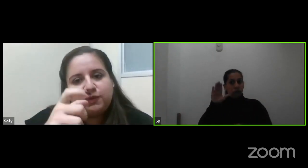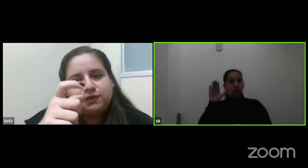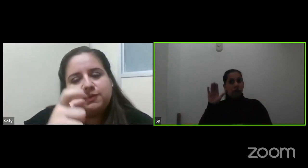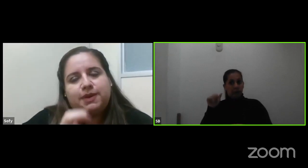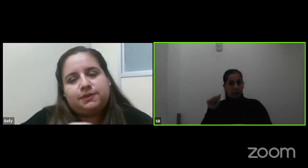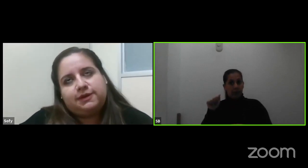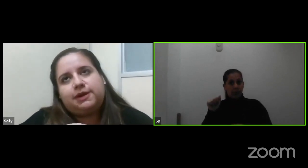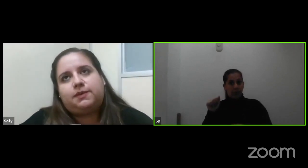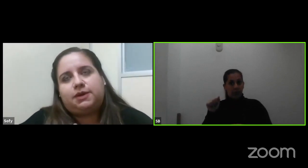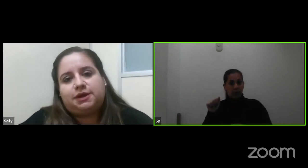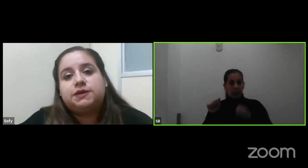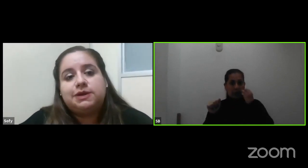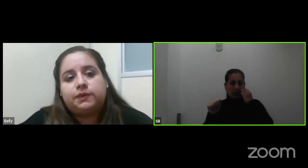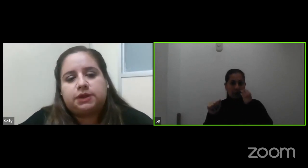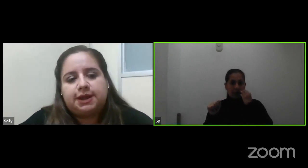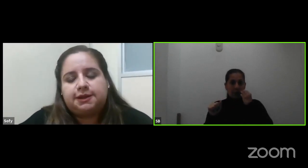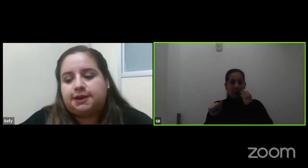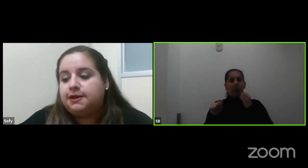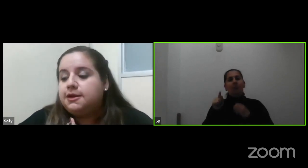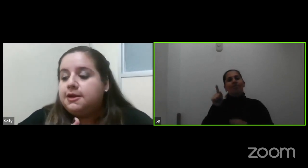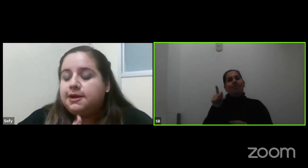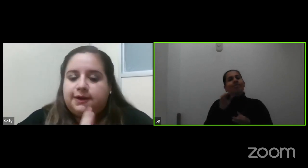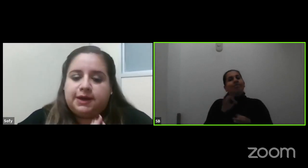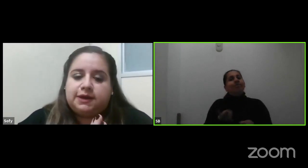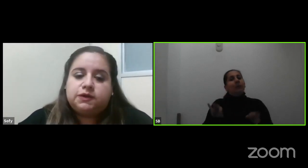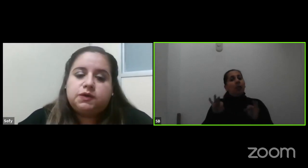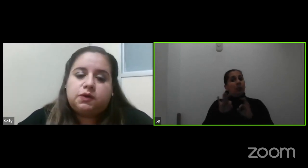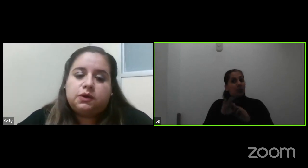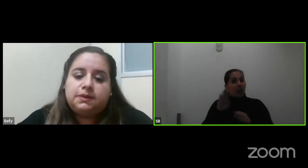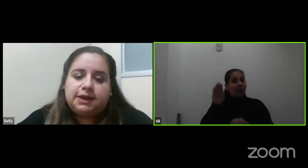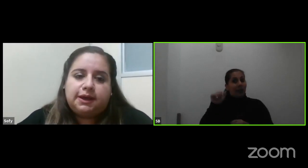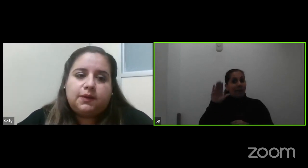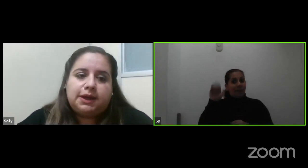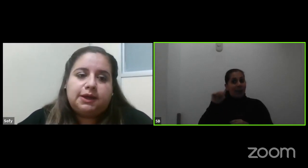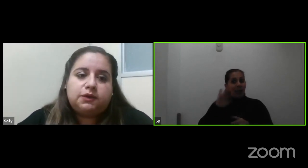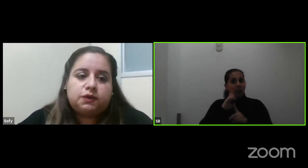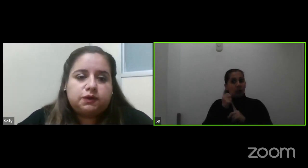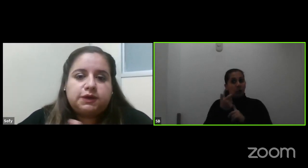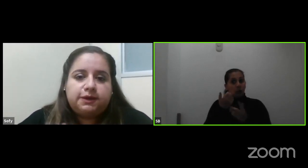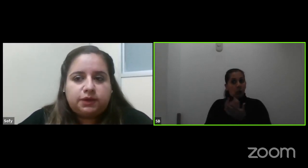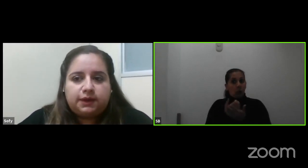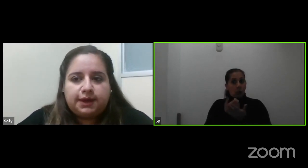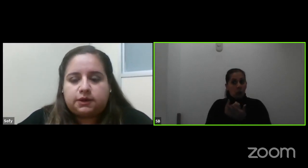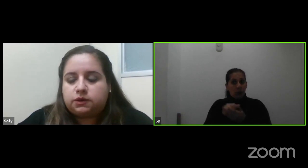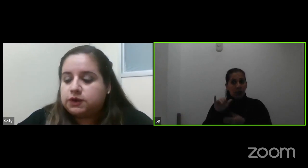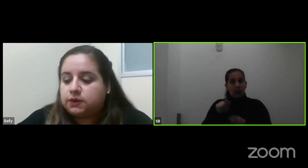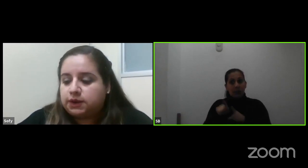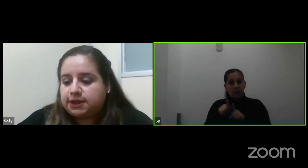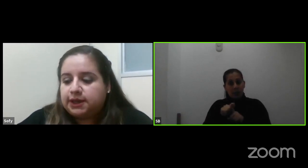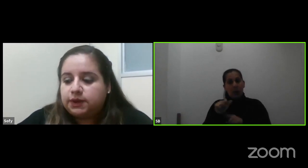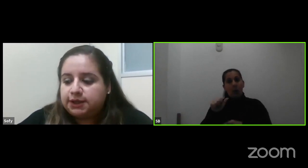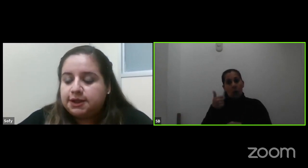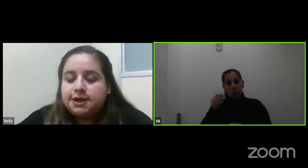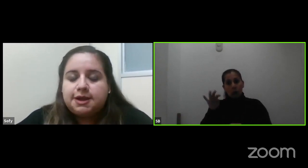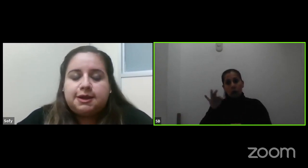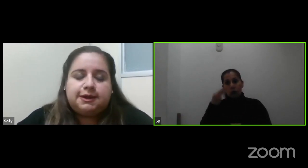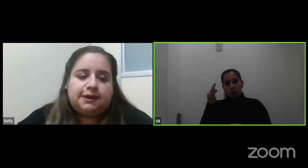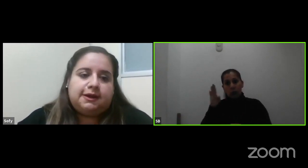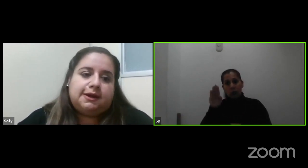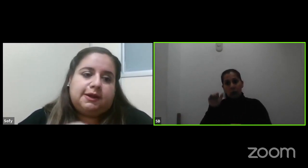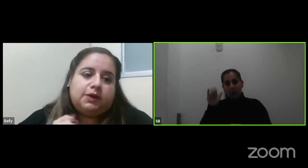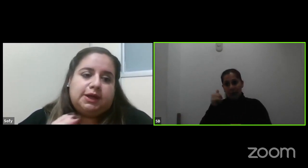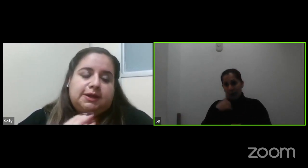los tipos vamos a ver porque eso es importante la beca socioeconómica igual que los otros tipos de beca con los que cuenta la UNED